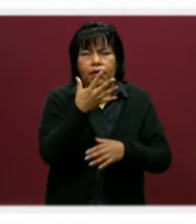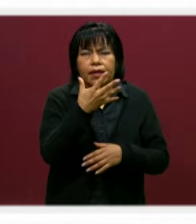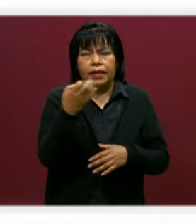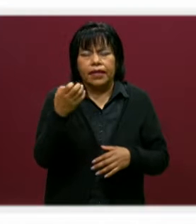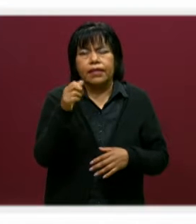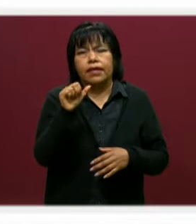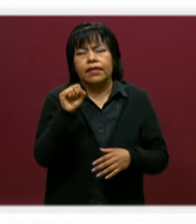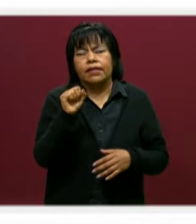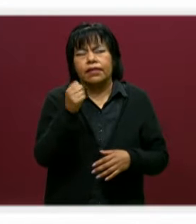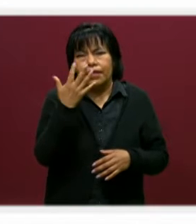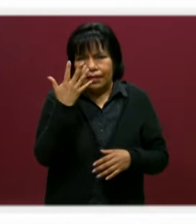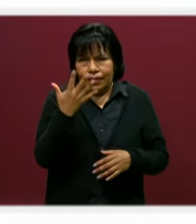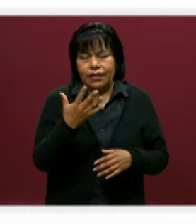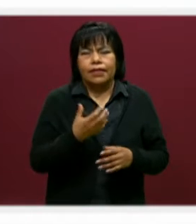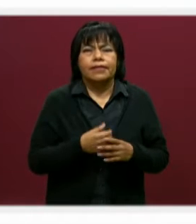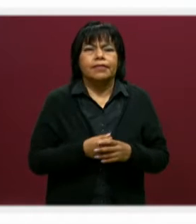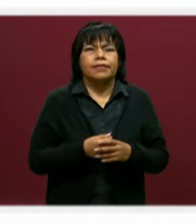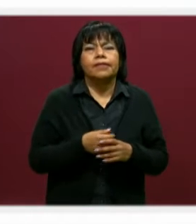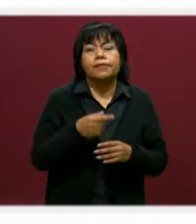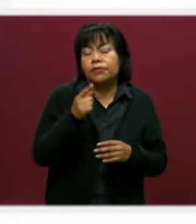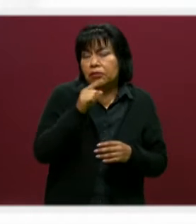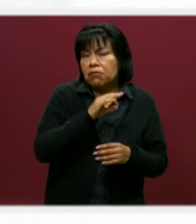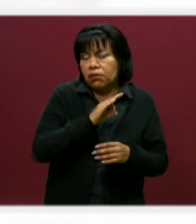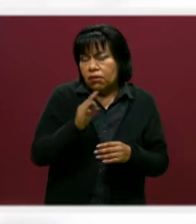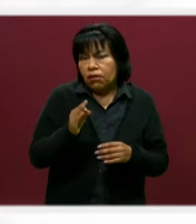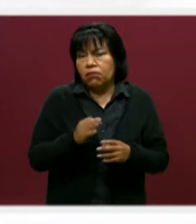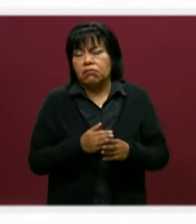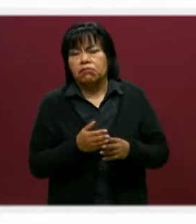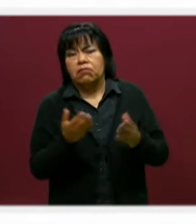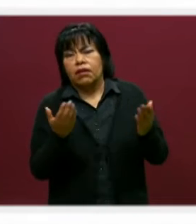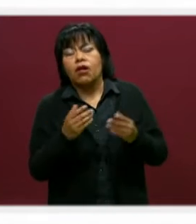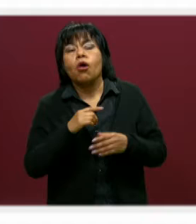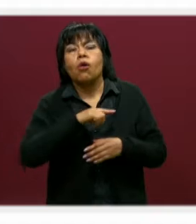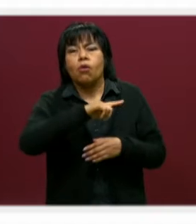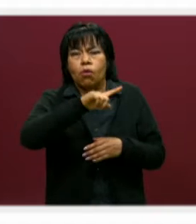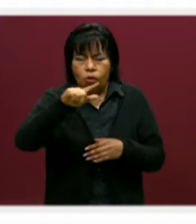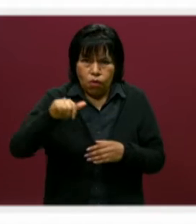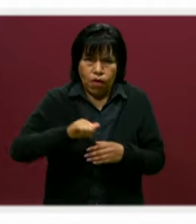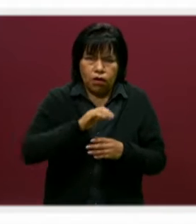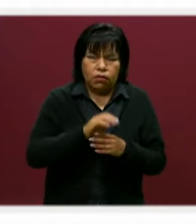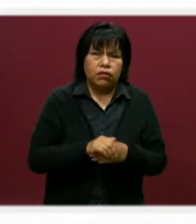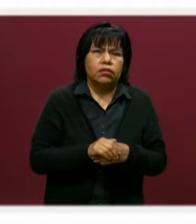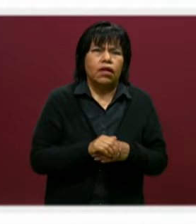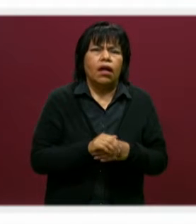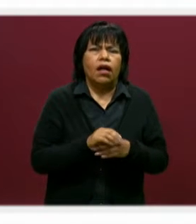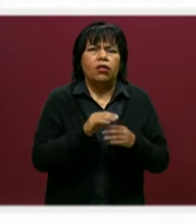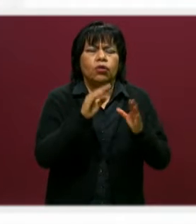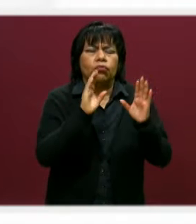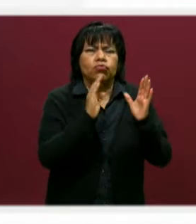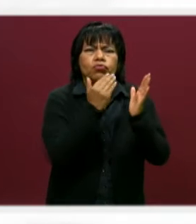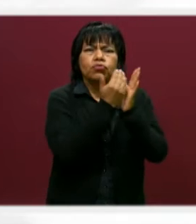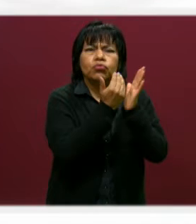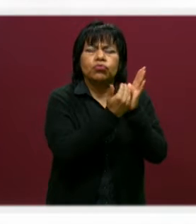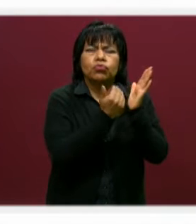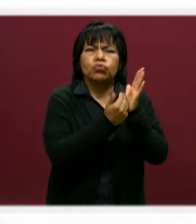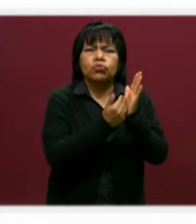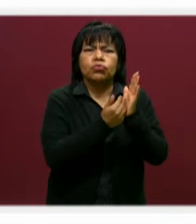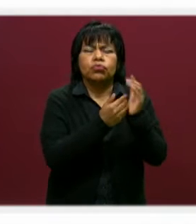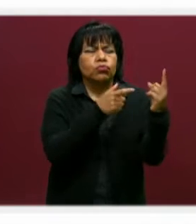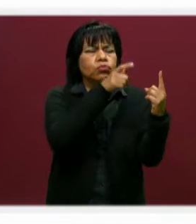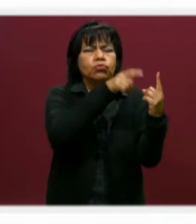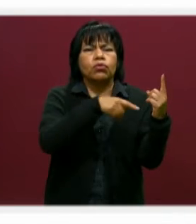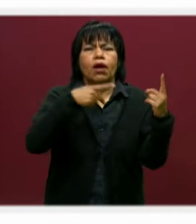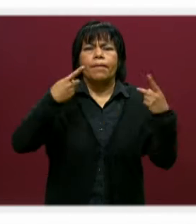565 pesos y posterior a ello hay que realizar el registro de los datos personales y